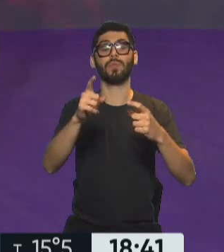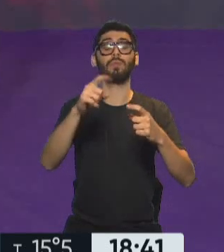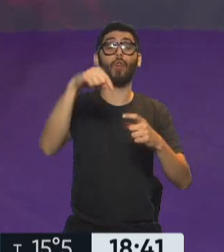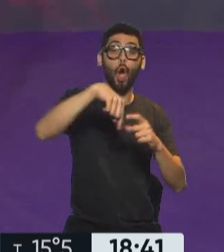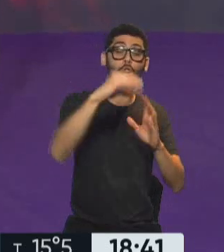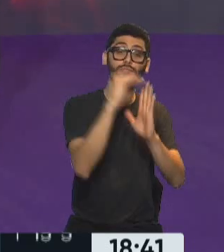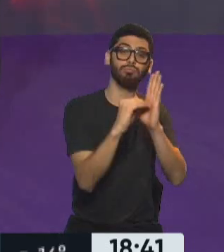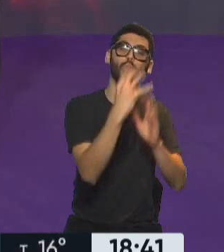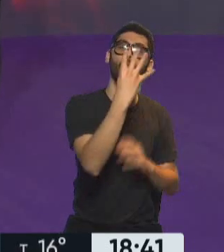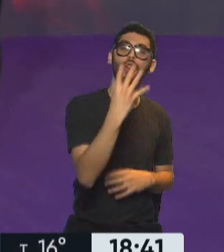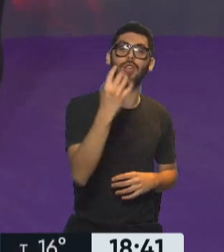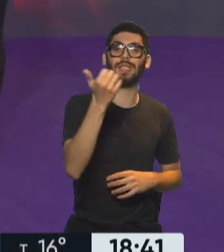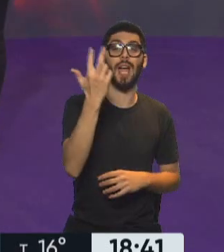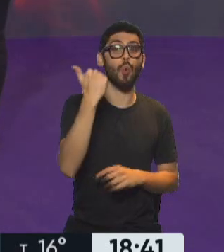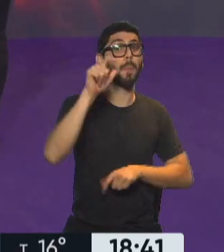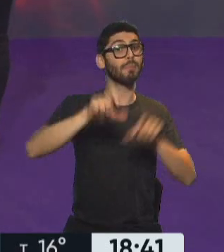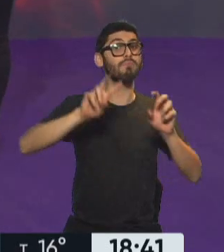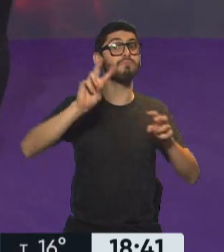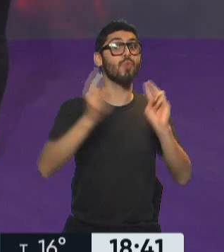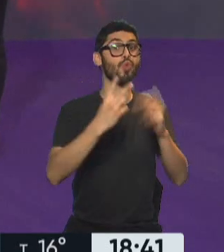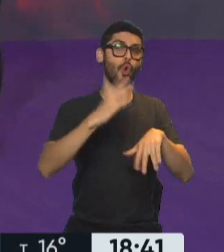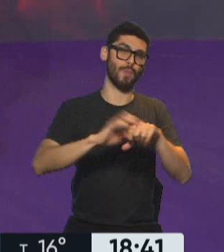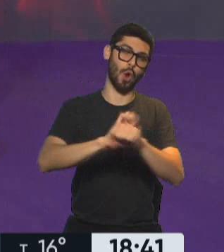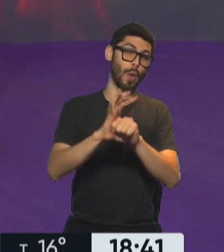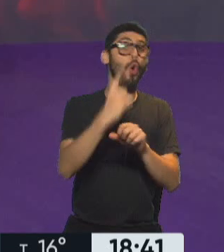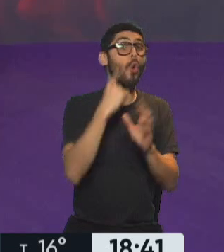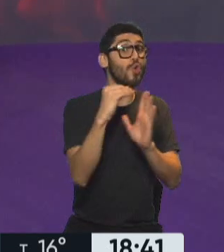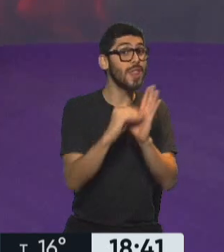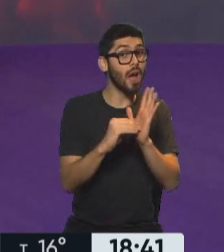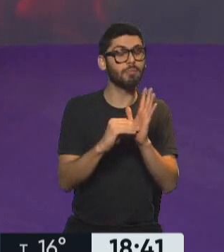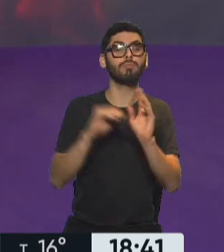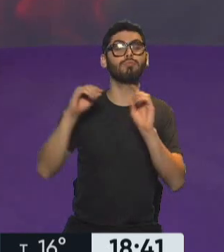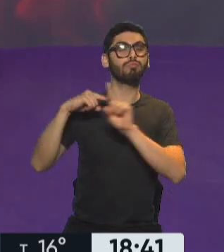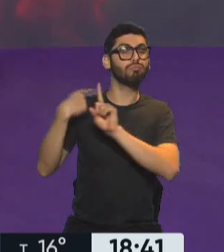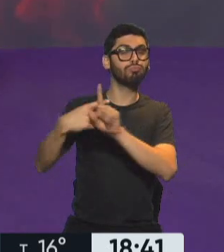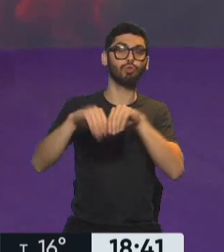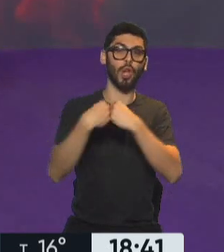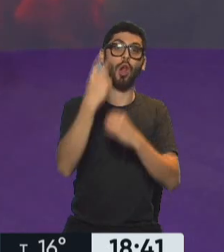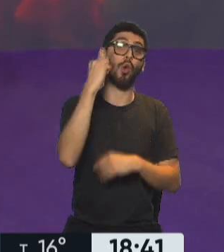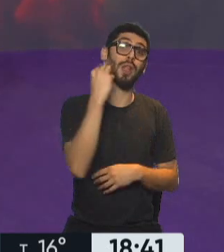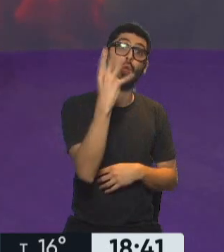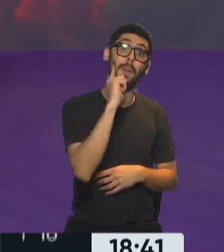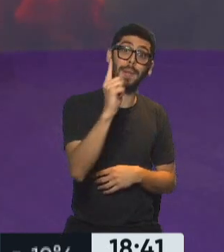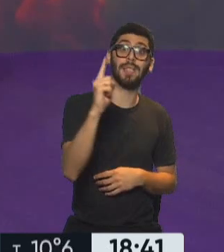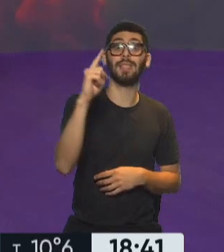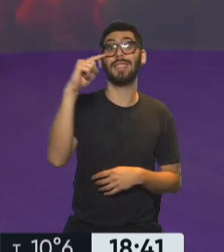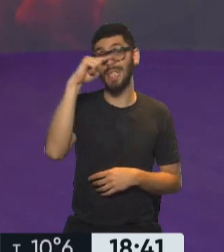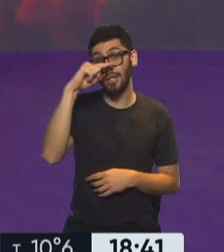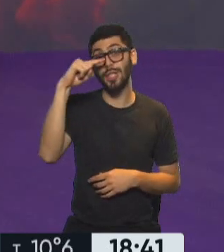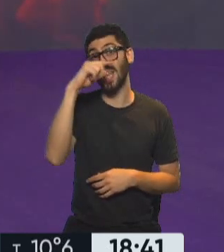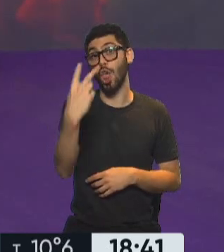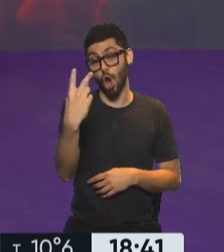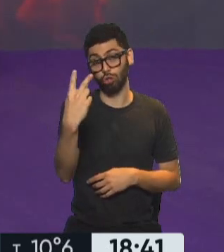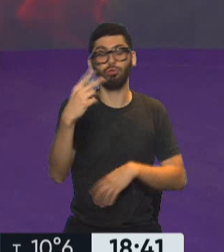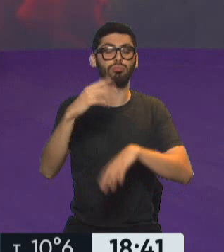469 fueron los muertos reportados en las últimas 24 horas. 94.772 lamentablemente son las víctimas fatales que ha dejado el